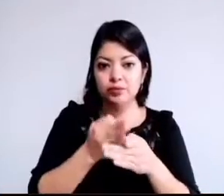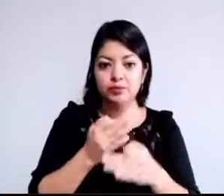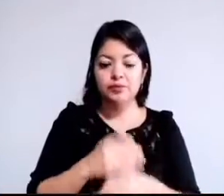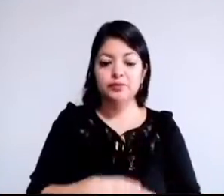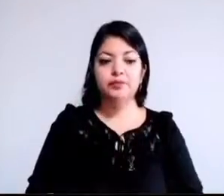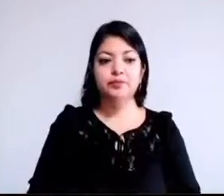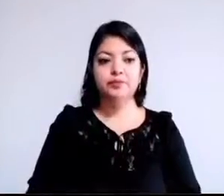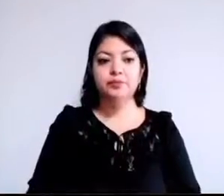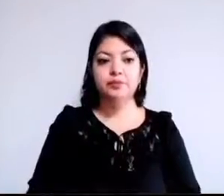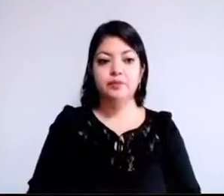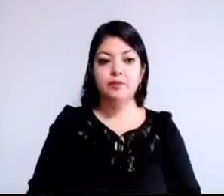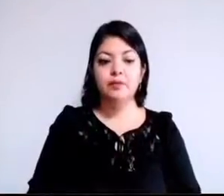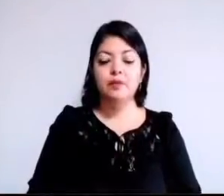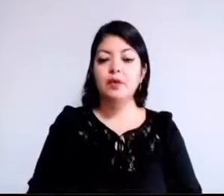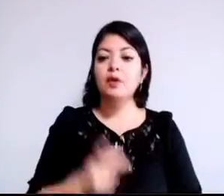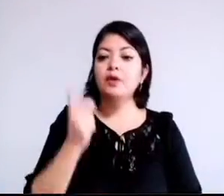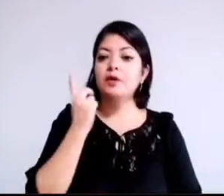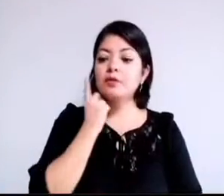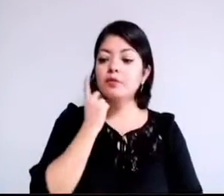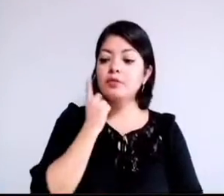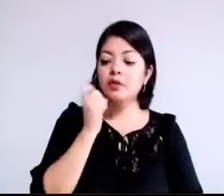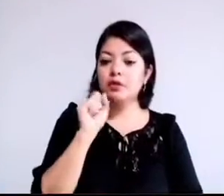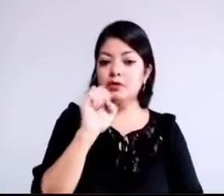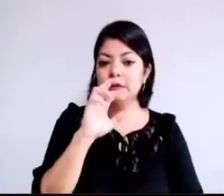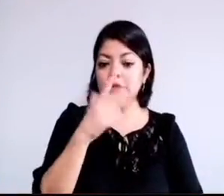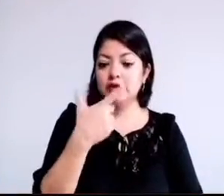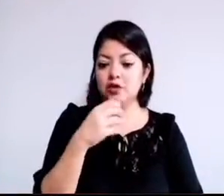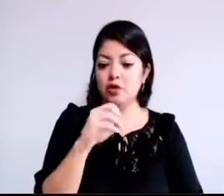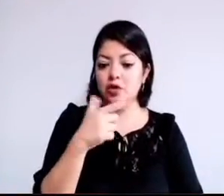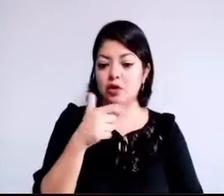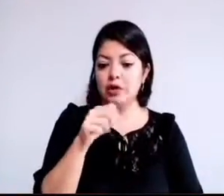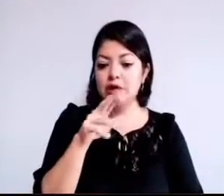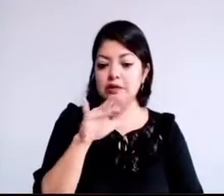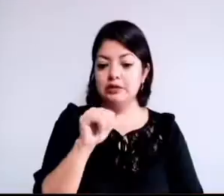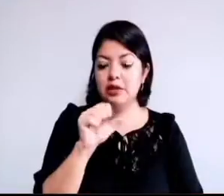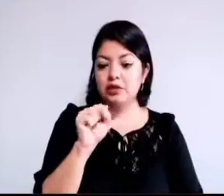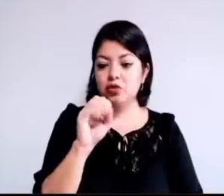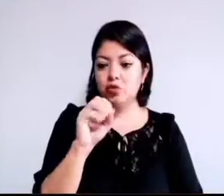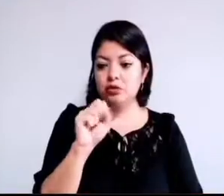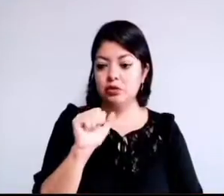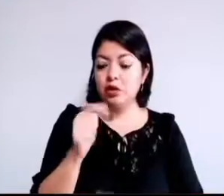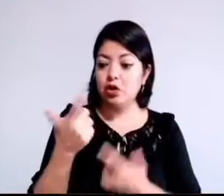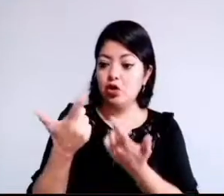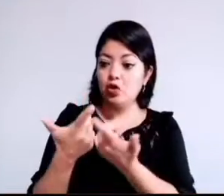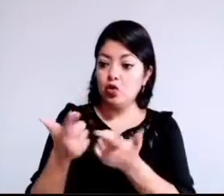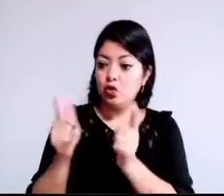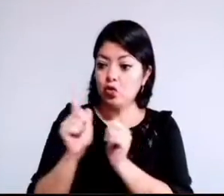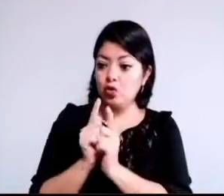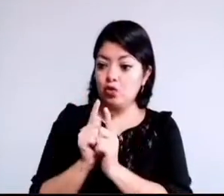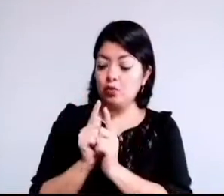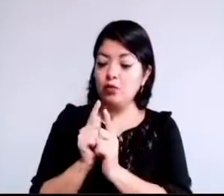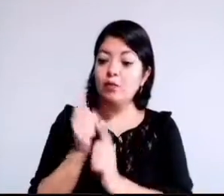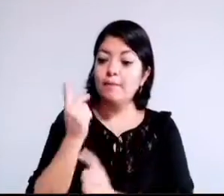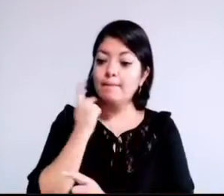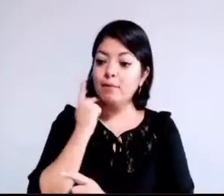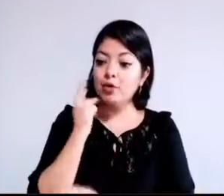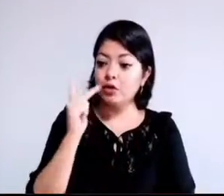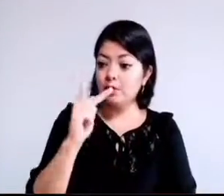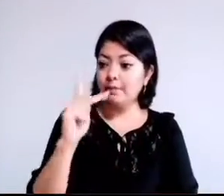Diputado Sergio García Sosa, a nombre del Grupo Parlamentario del Partido del Trabajo,